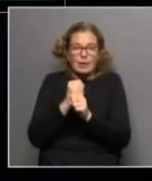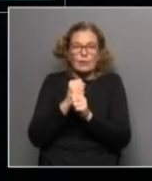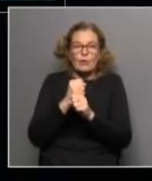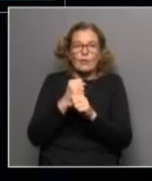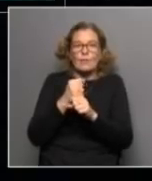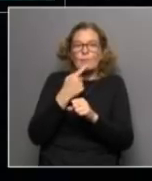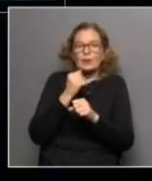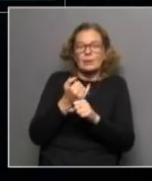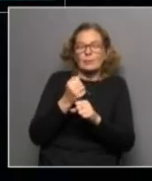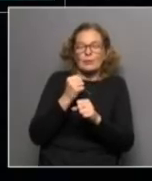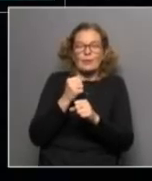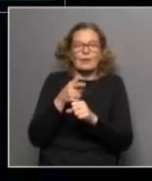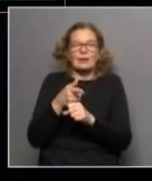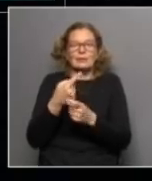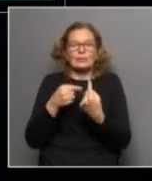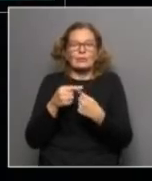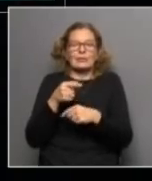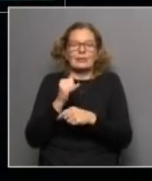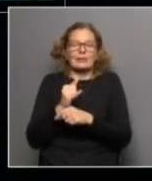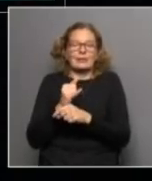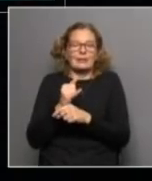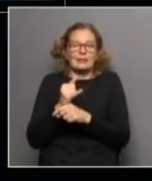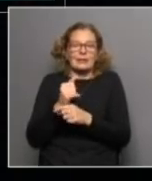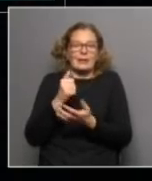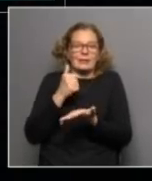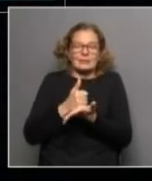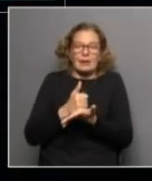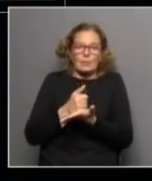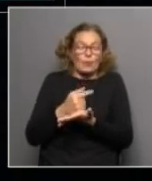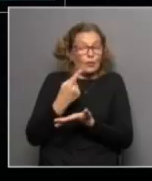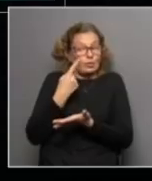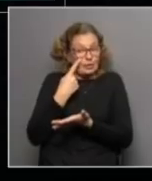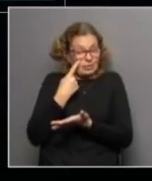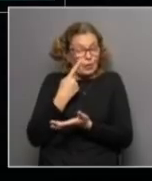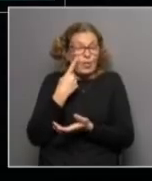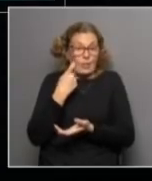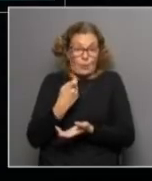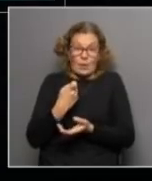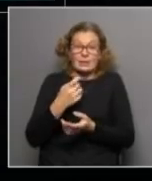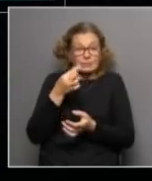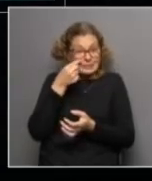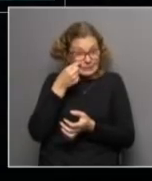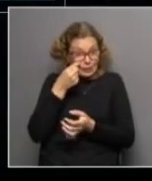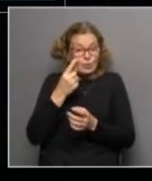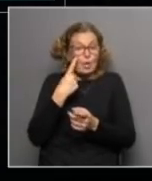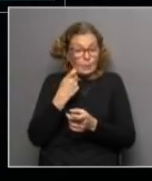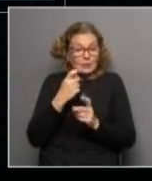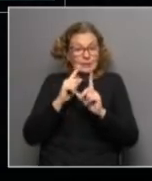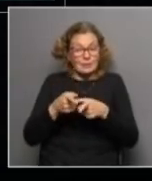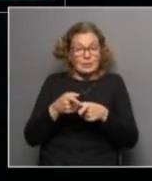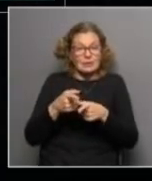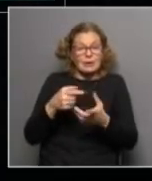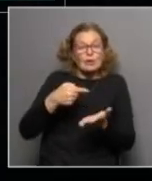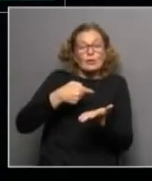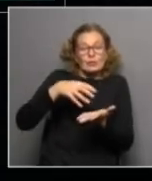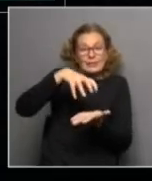mercado de empleo sí los estamos siendo testigos también en nuestras sedes territoriales